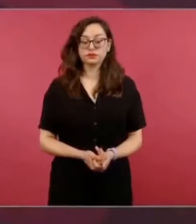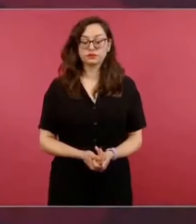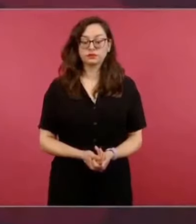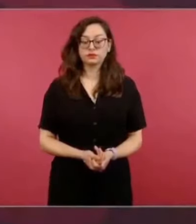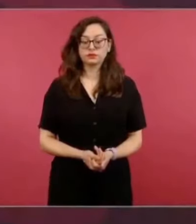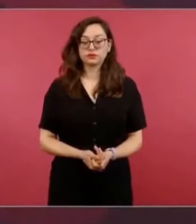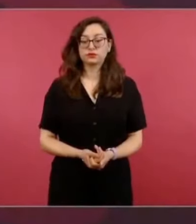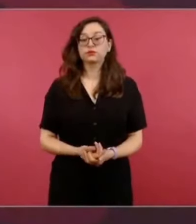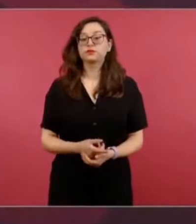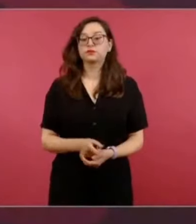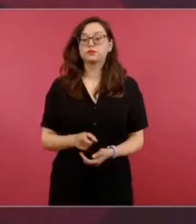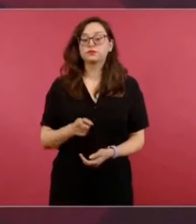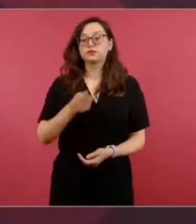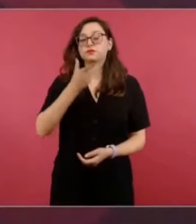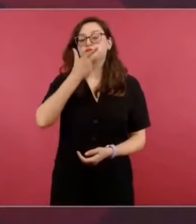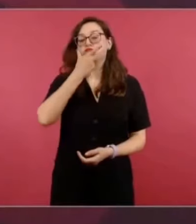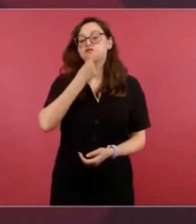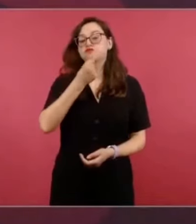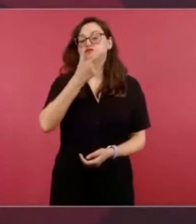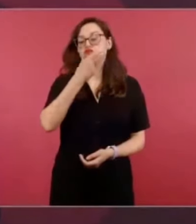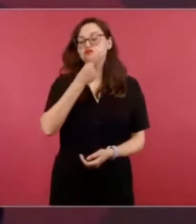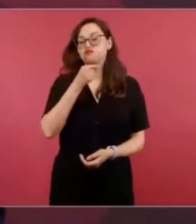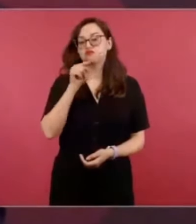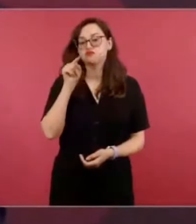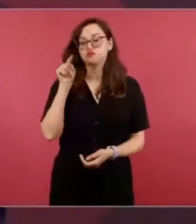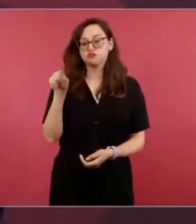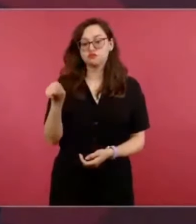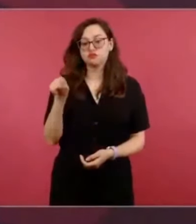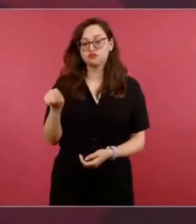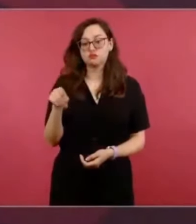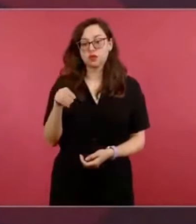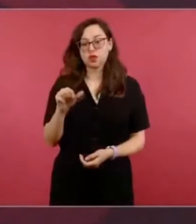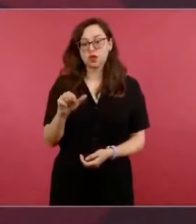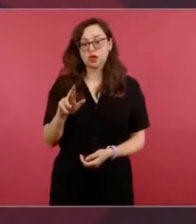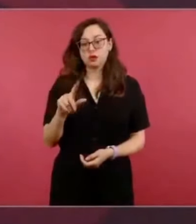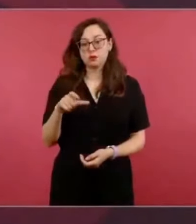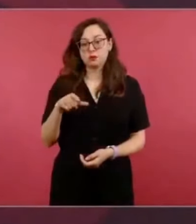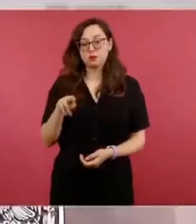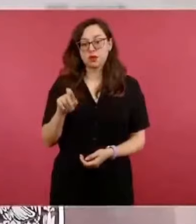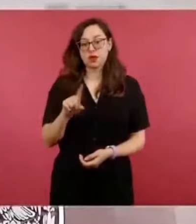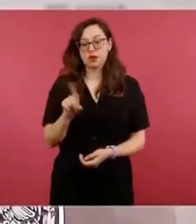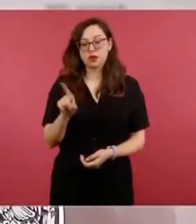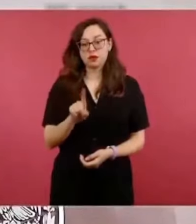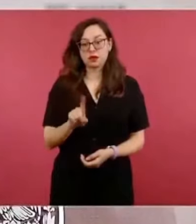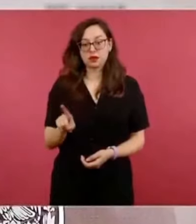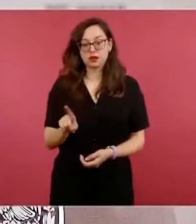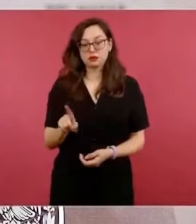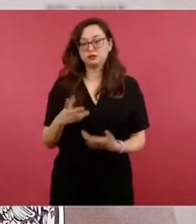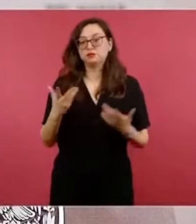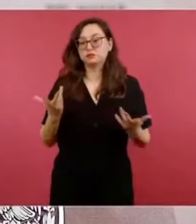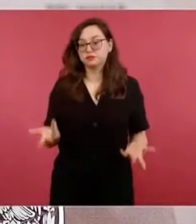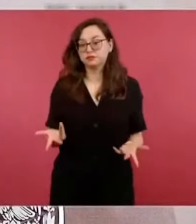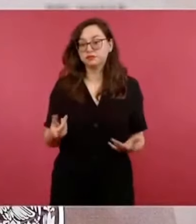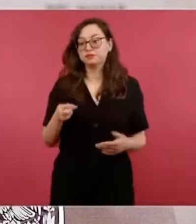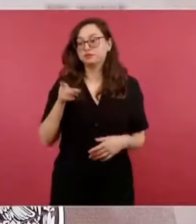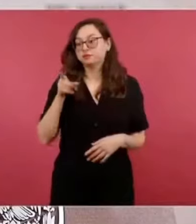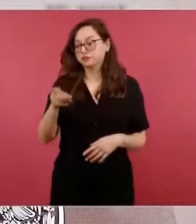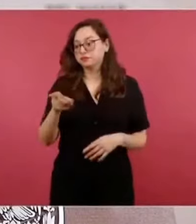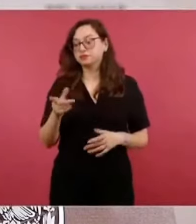señor Márquez decide, como todos los que trabajan en Pemex, quiénes son los beneficiarios.